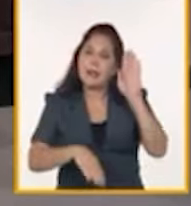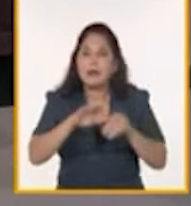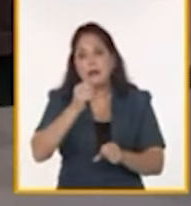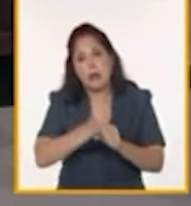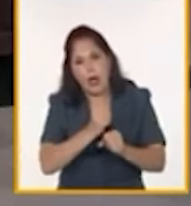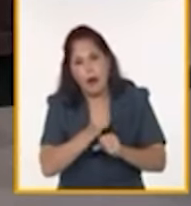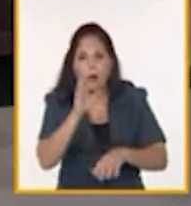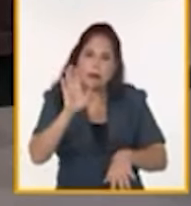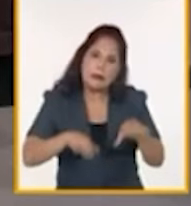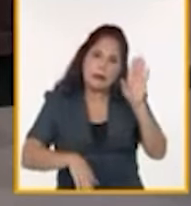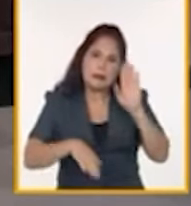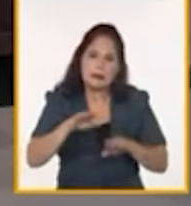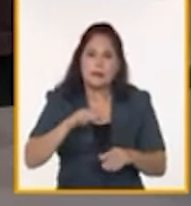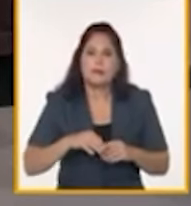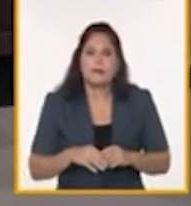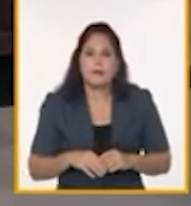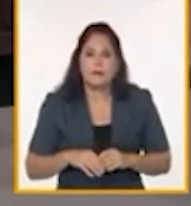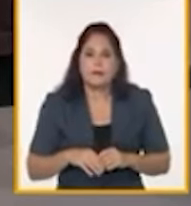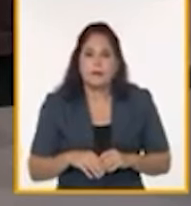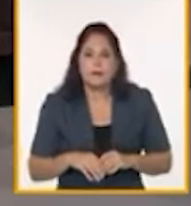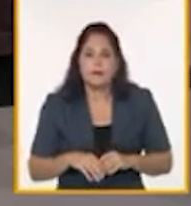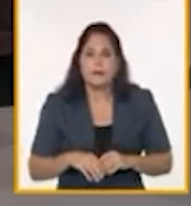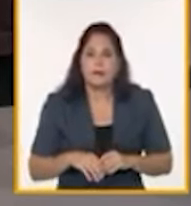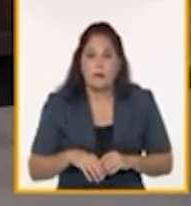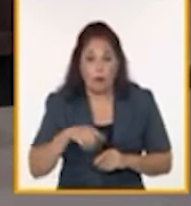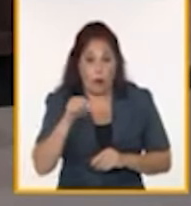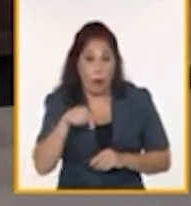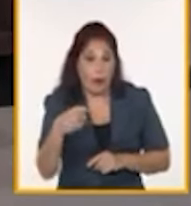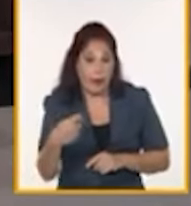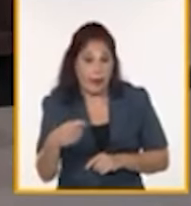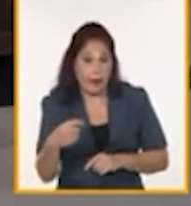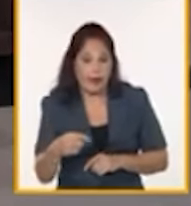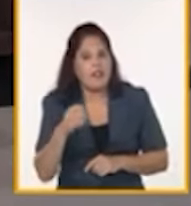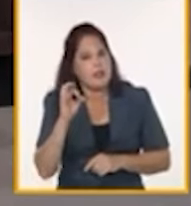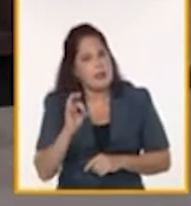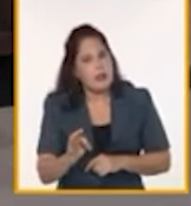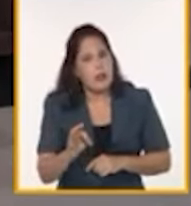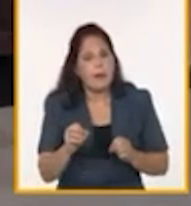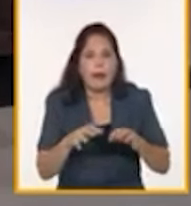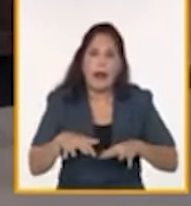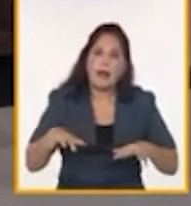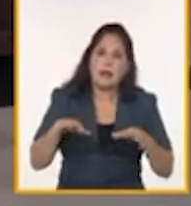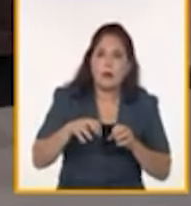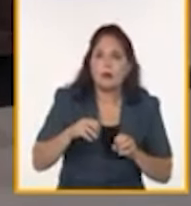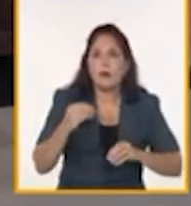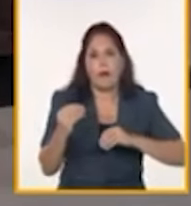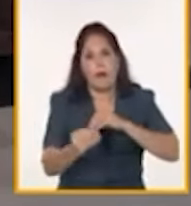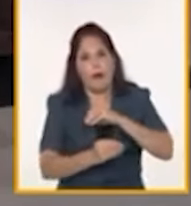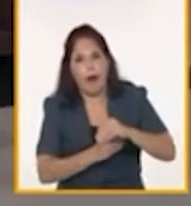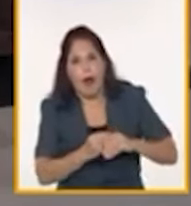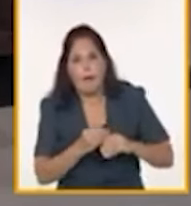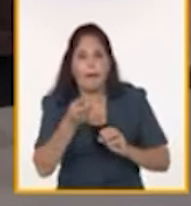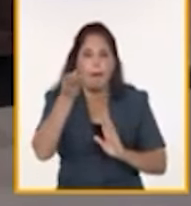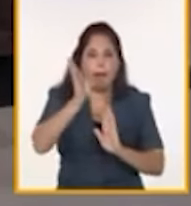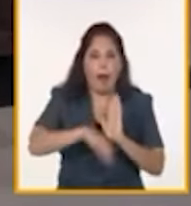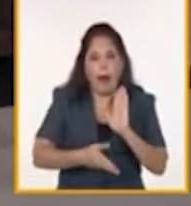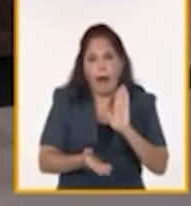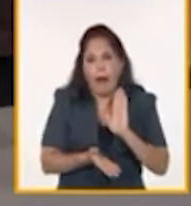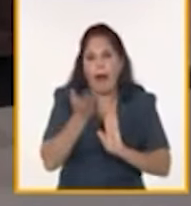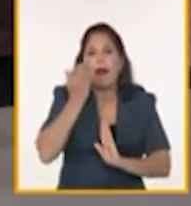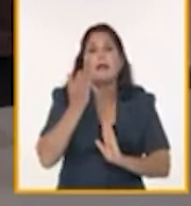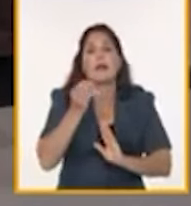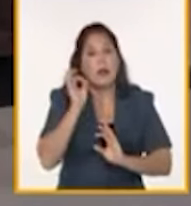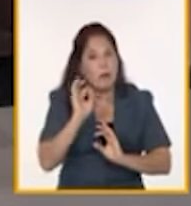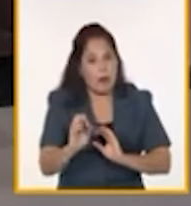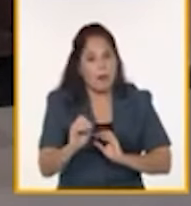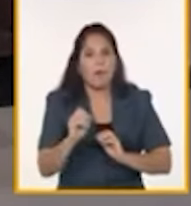esos trabajadores contratados, tenían que ir, hoy por hoy, a cada vez que tenían algún cambio, algún acta, alguna baja, ir a hacer un proceso